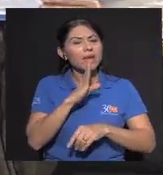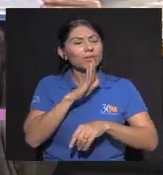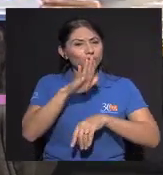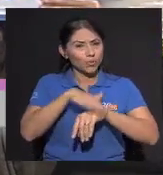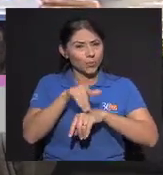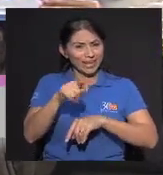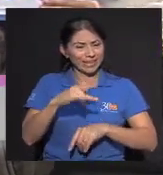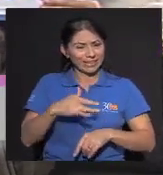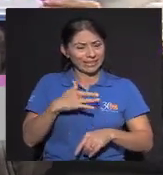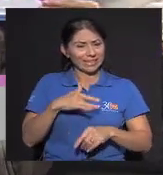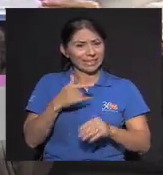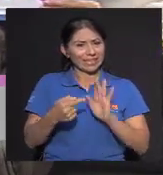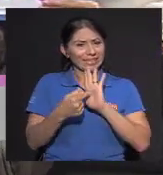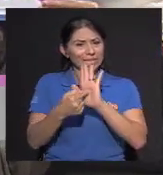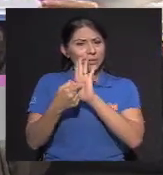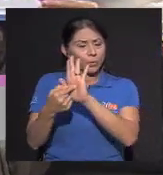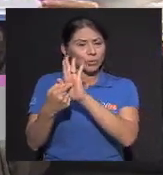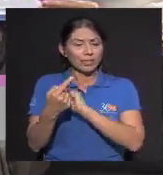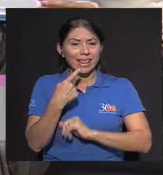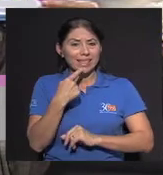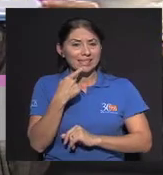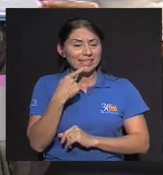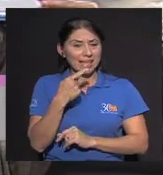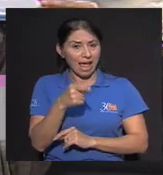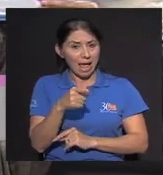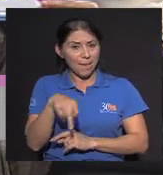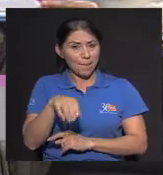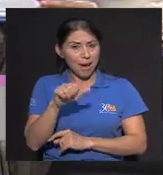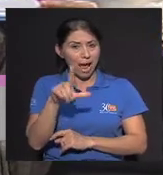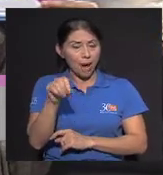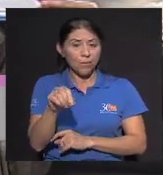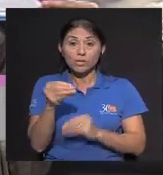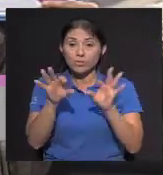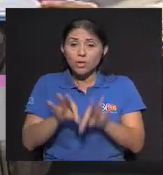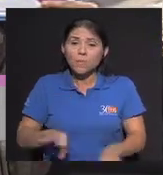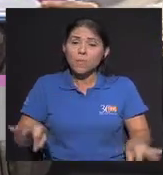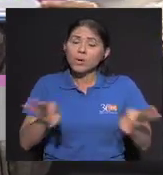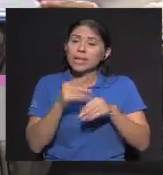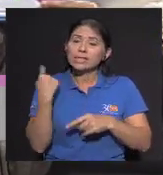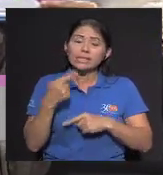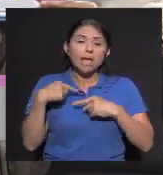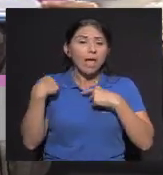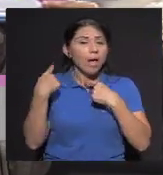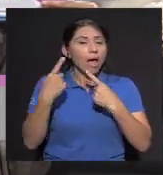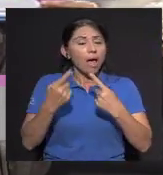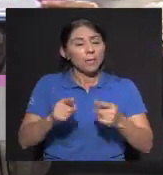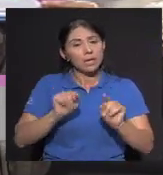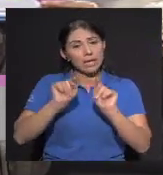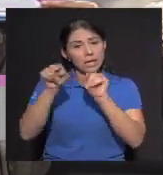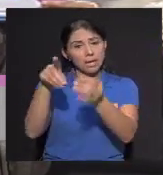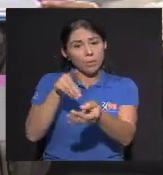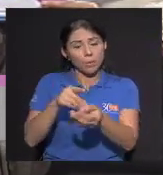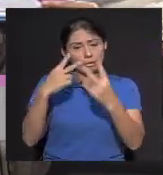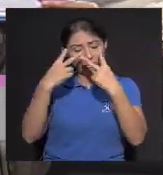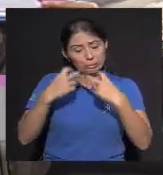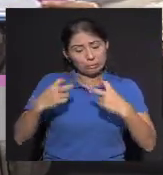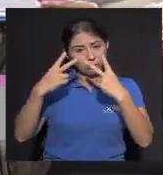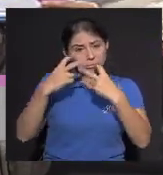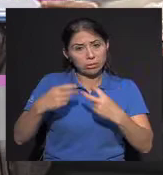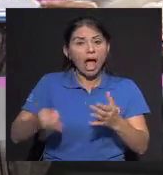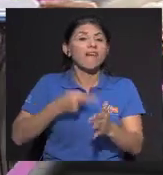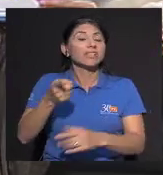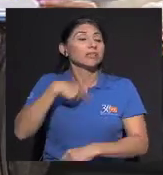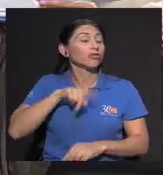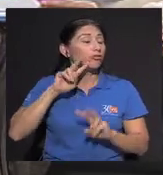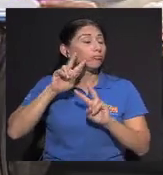hablando De estos signos Que señalaba Ahora Pablo Porque es importante También hacerse Los chequeos Constantemente Yo creo que a veces Nos descuidamos